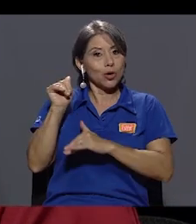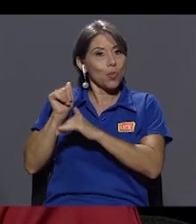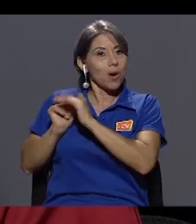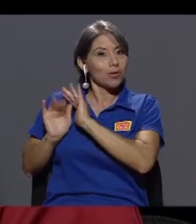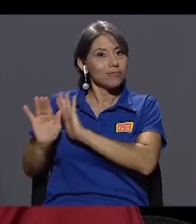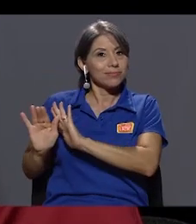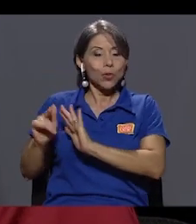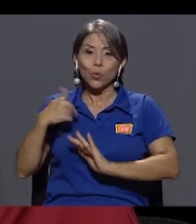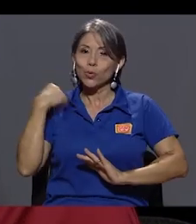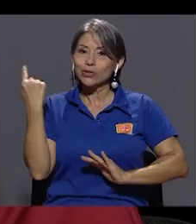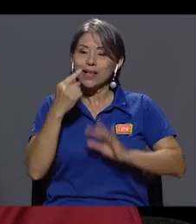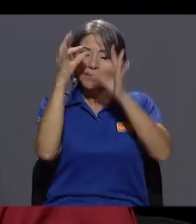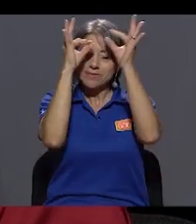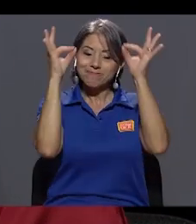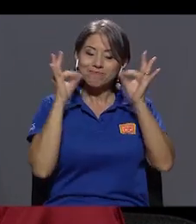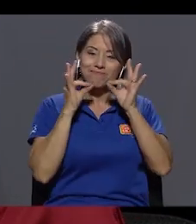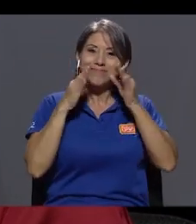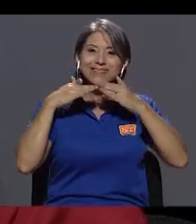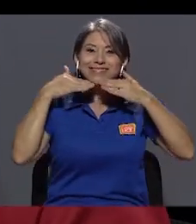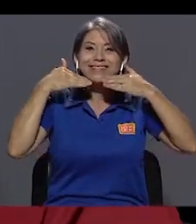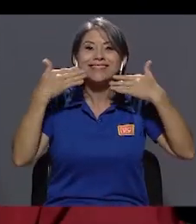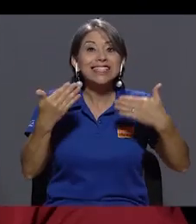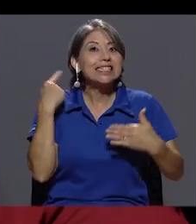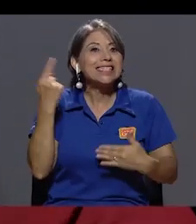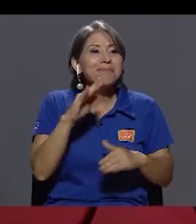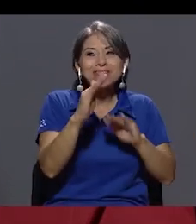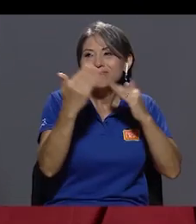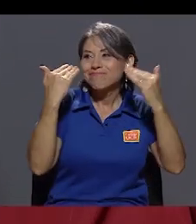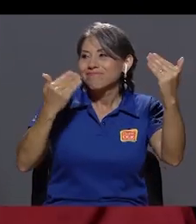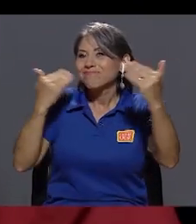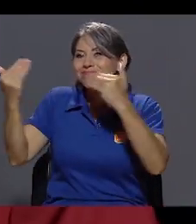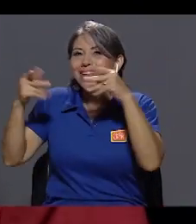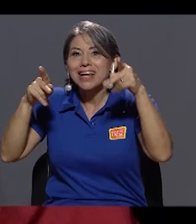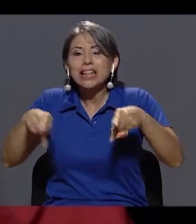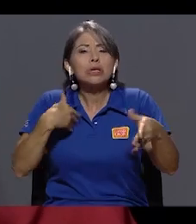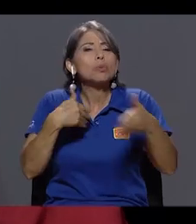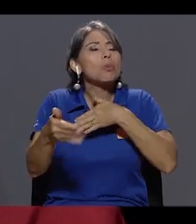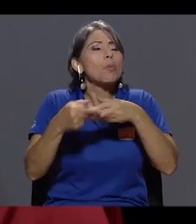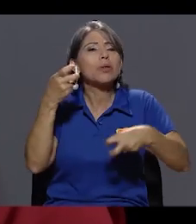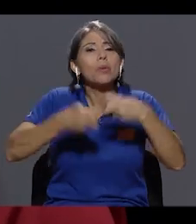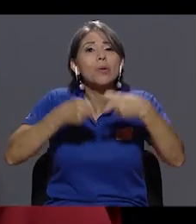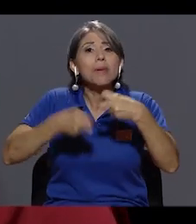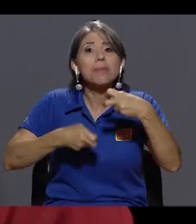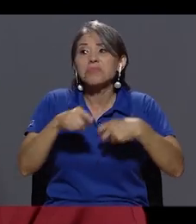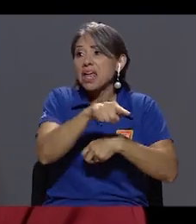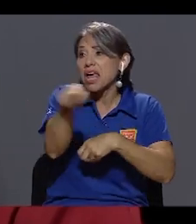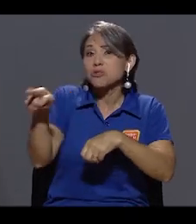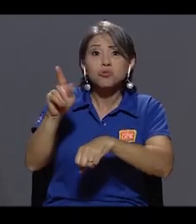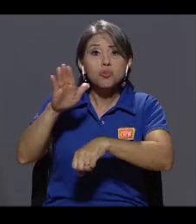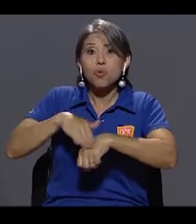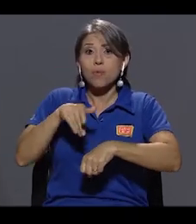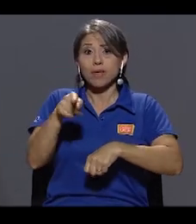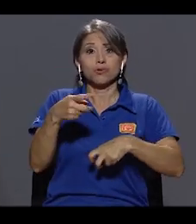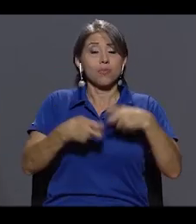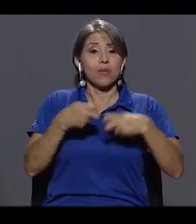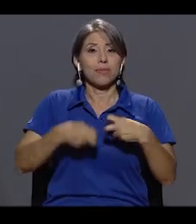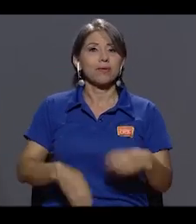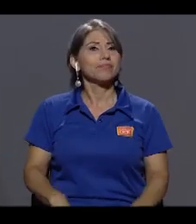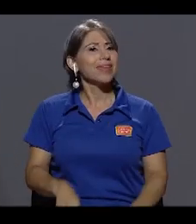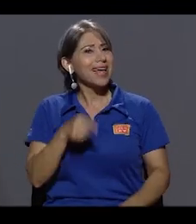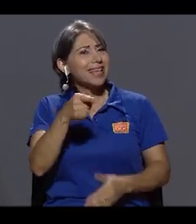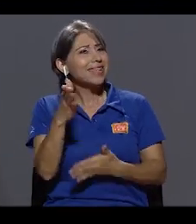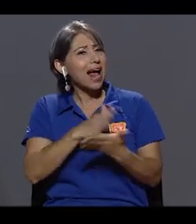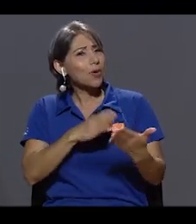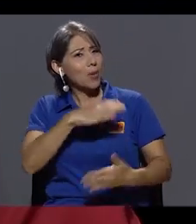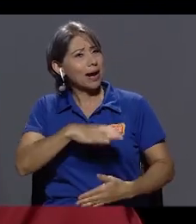que andar siempre alegre, feliz, saludando a la gente en la calle, por más problemas que tengas, ellos no son culpables de que vos tengas problemas. Es una virtud de los